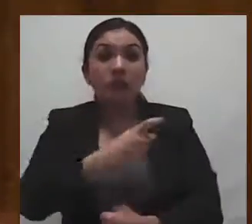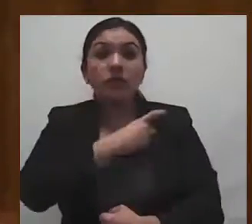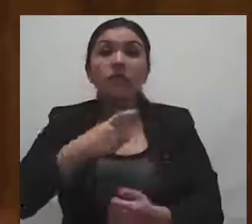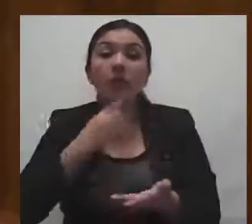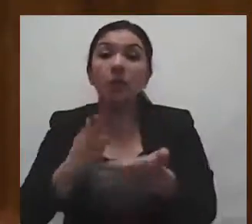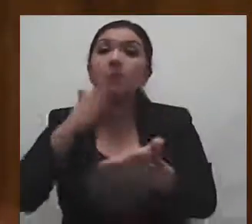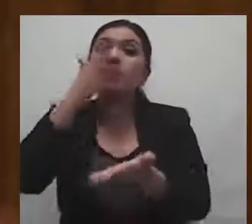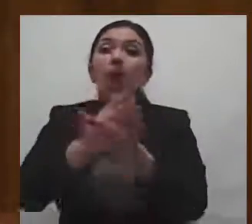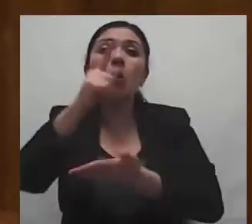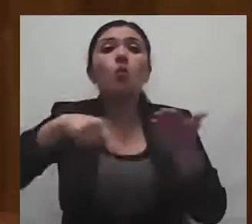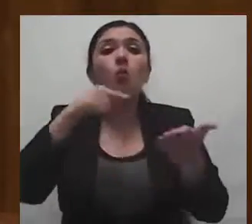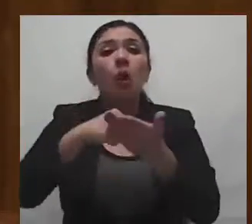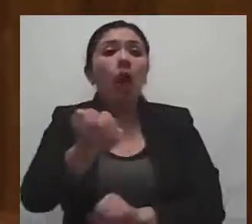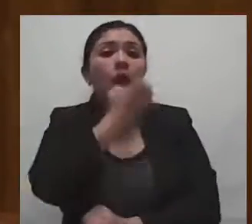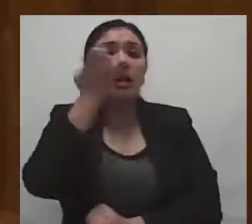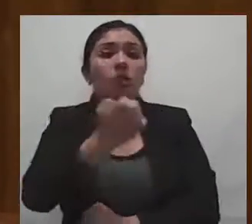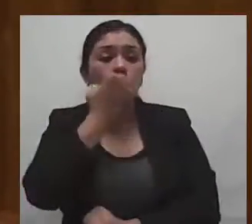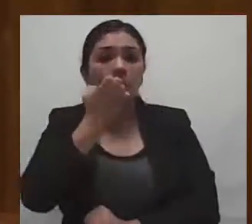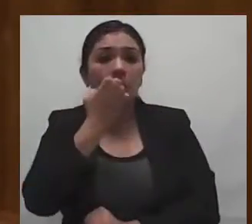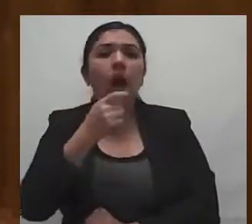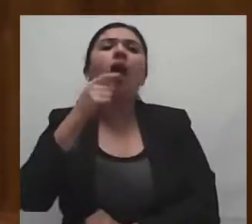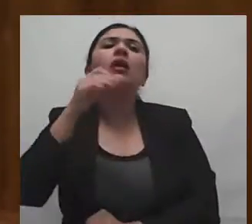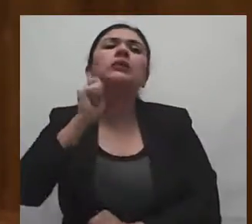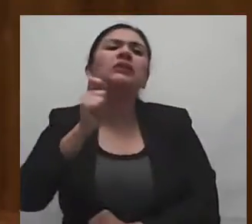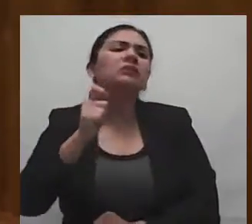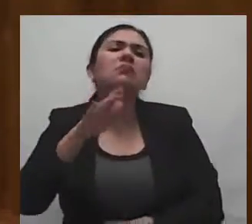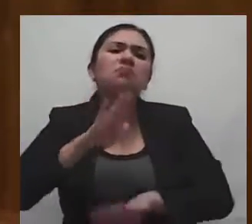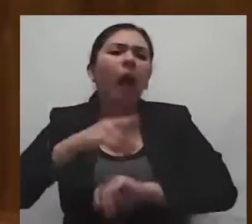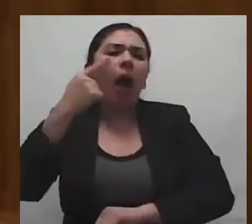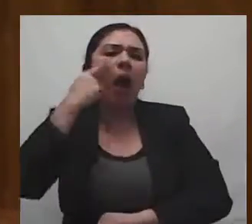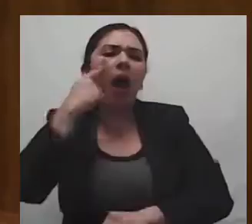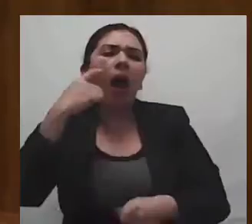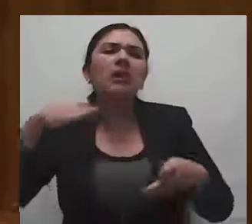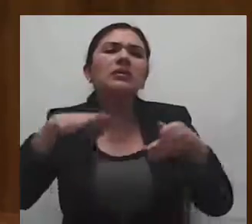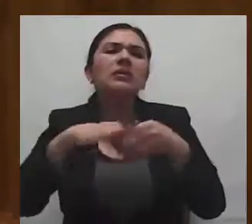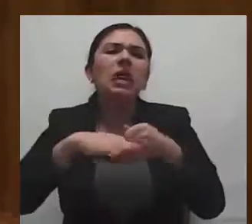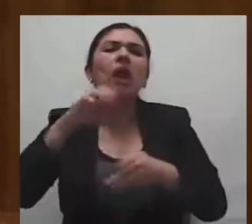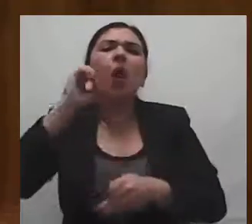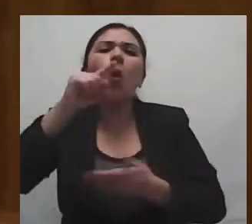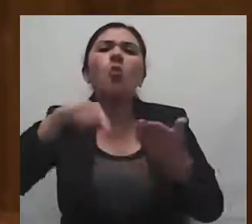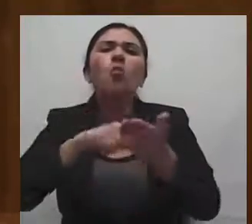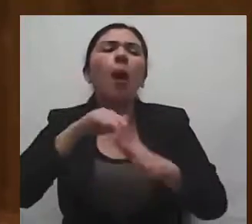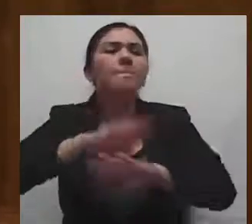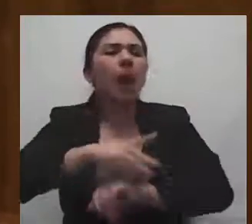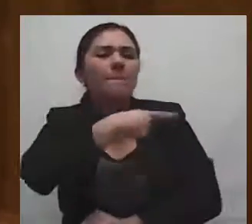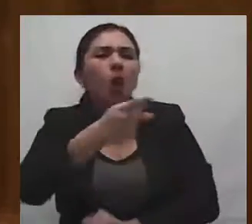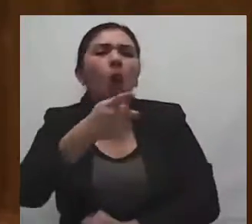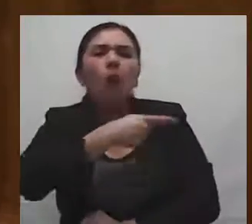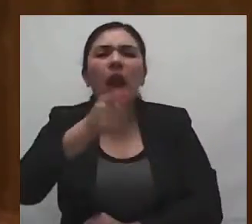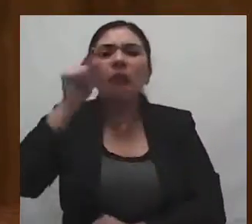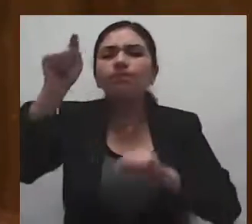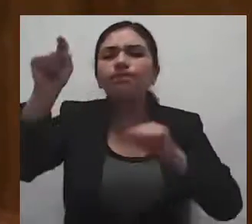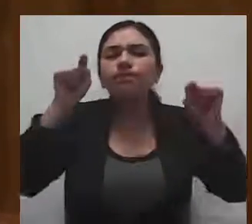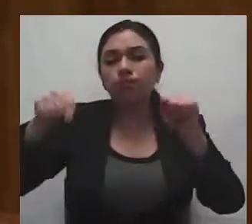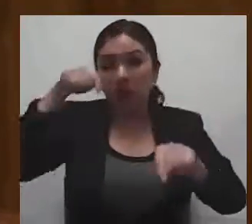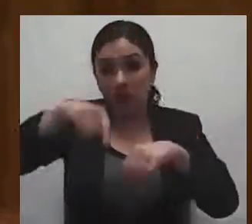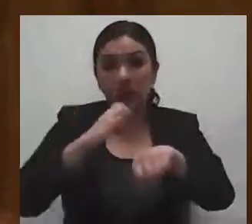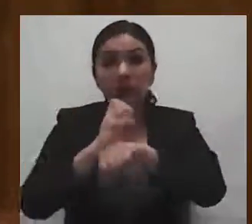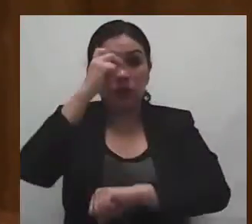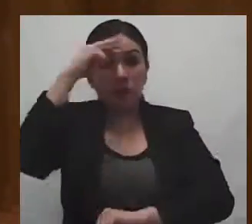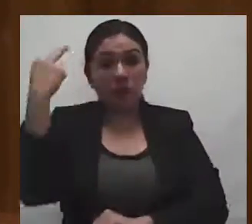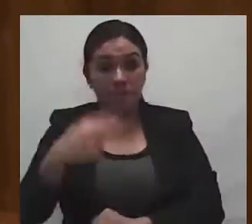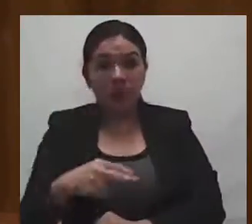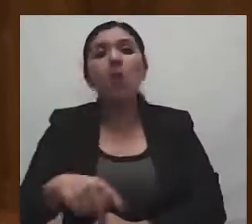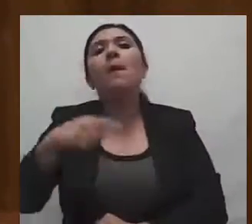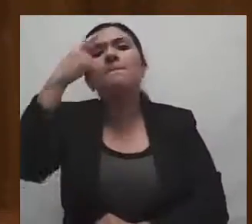públicos de educación básica que se ubiquen prioritariamente en localidades de alta y muy alta marginación del Estado de México, con el